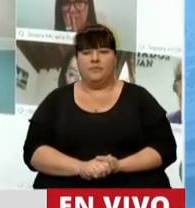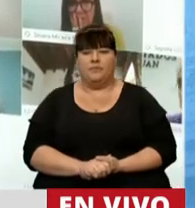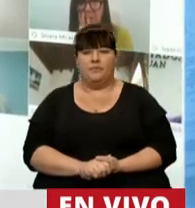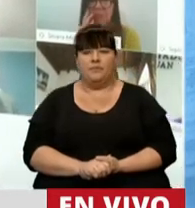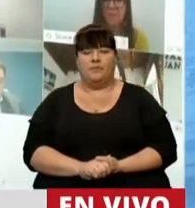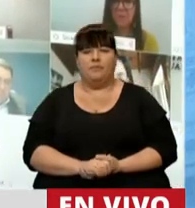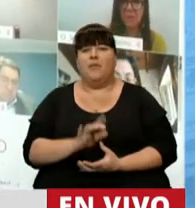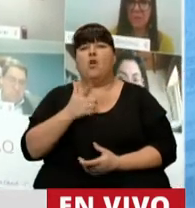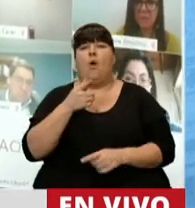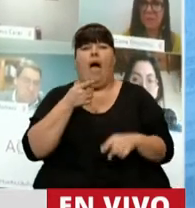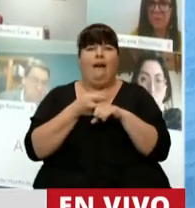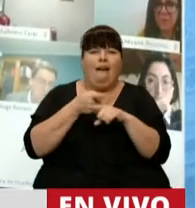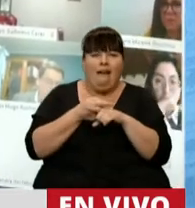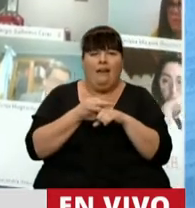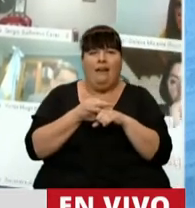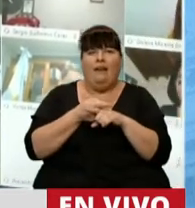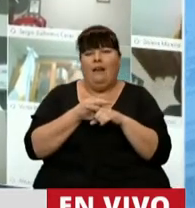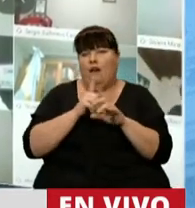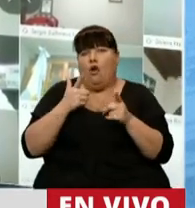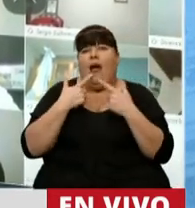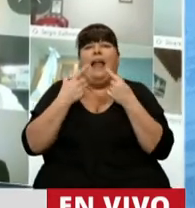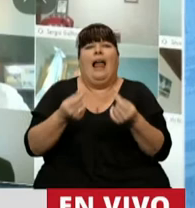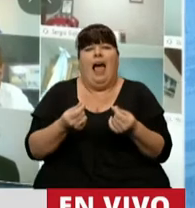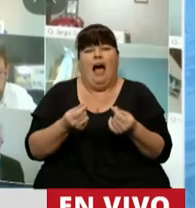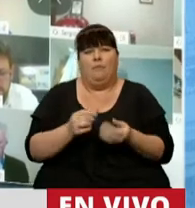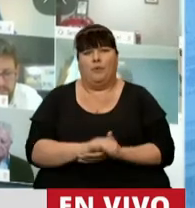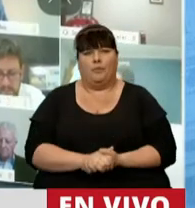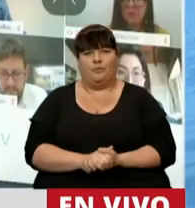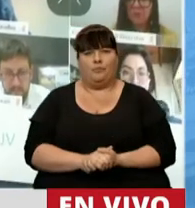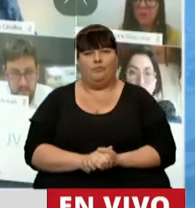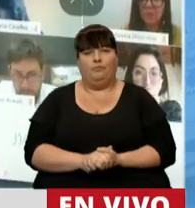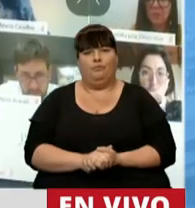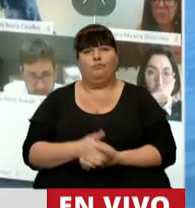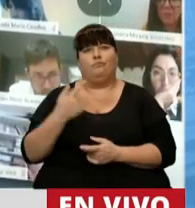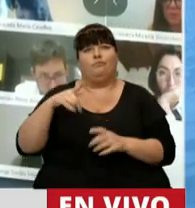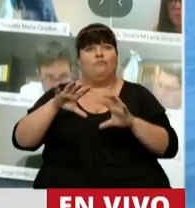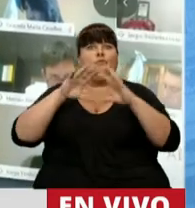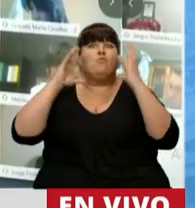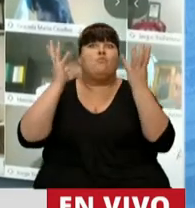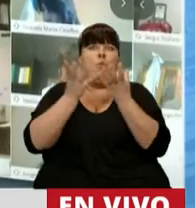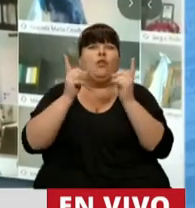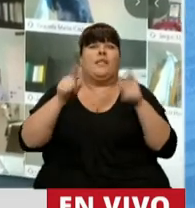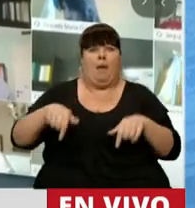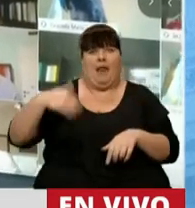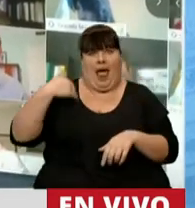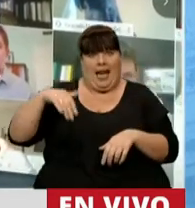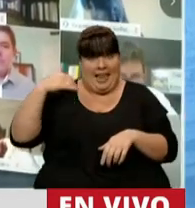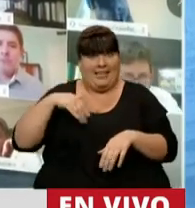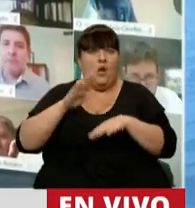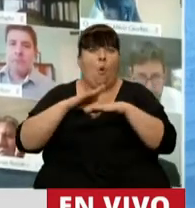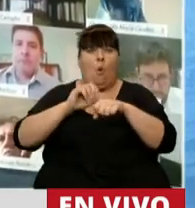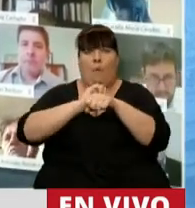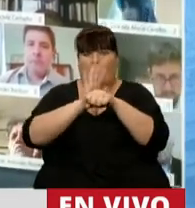Nadie discute lo que ha venido en el mundo y en la Argentina con esta